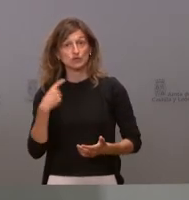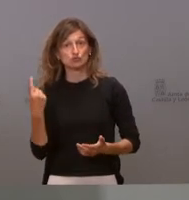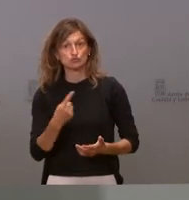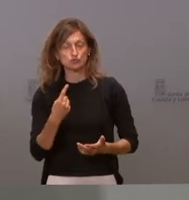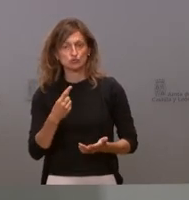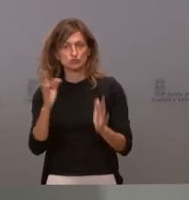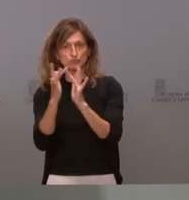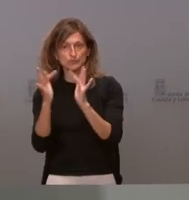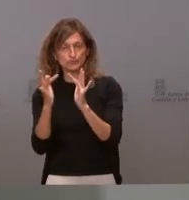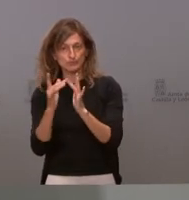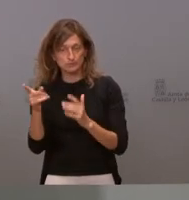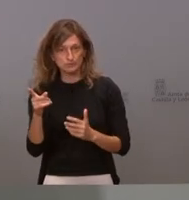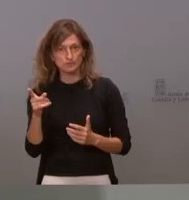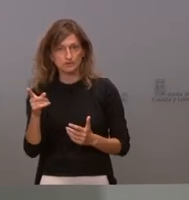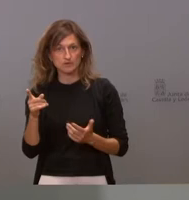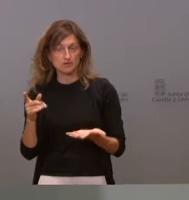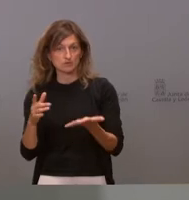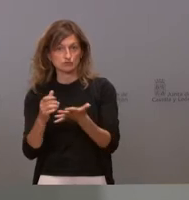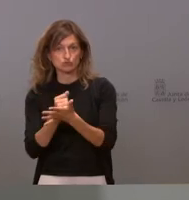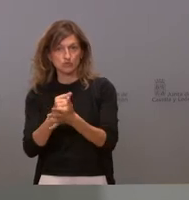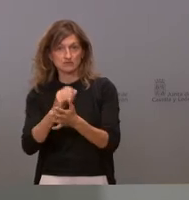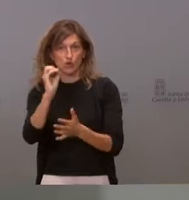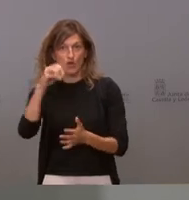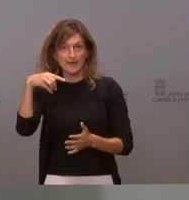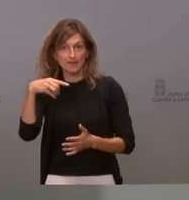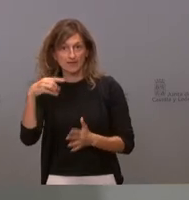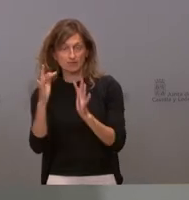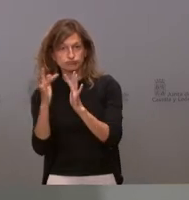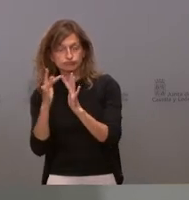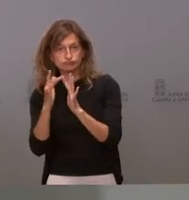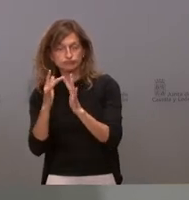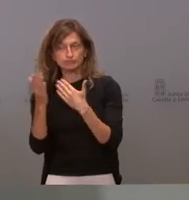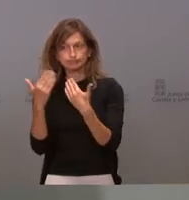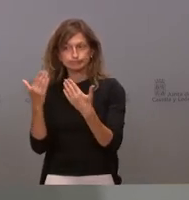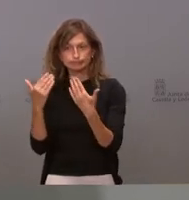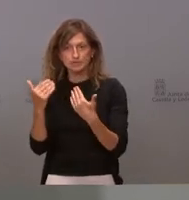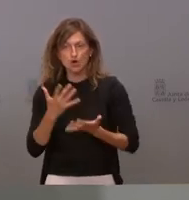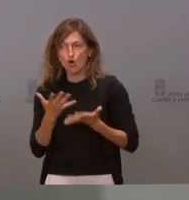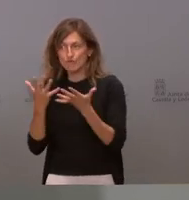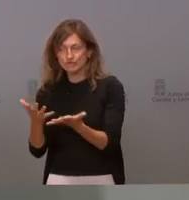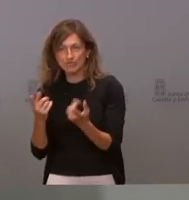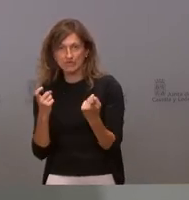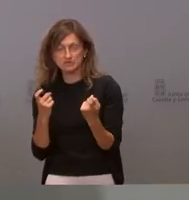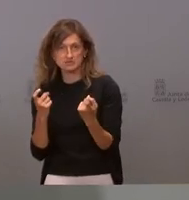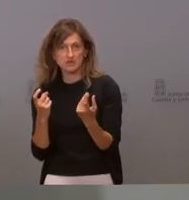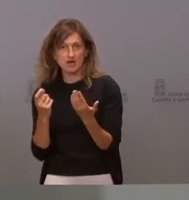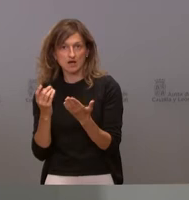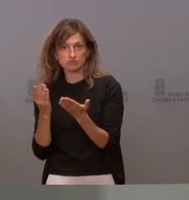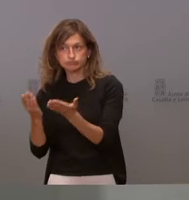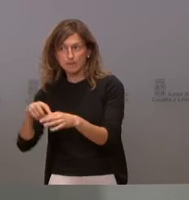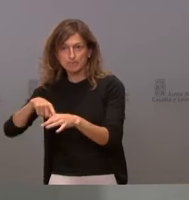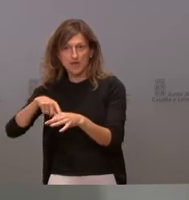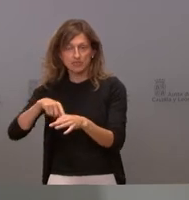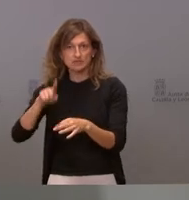ponernos en contacto con todas estas ONGs para estimularles a que ofrezcan todas las plazas que tienen y